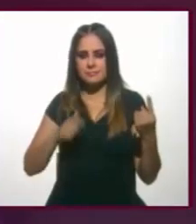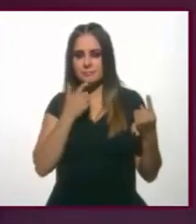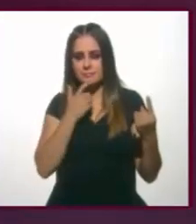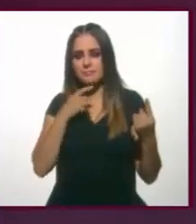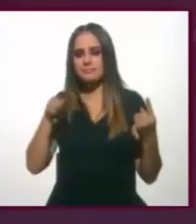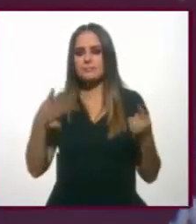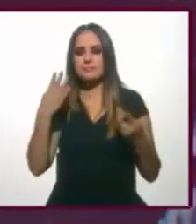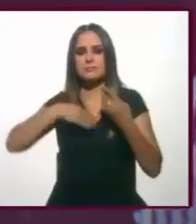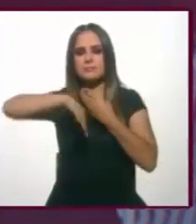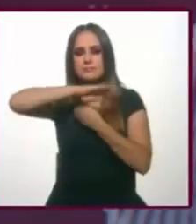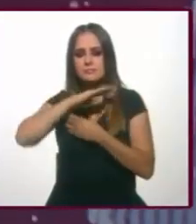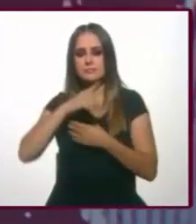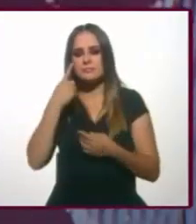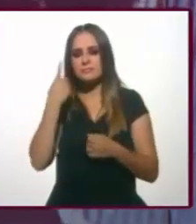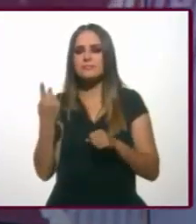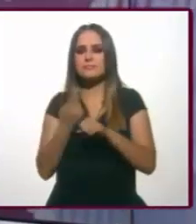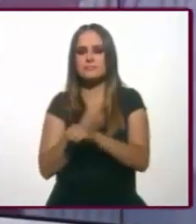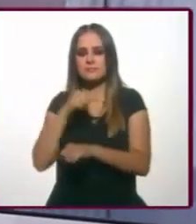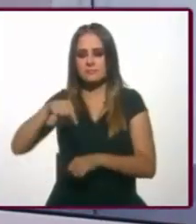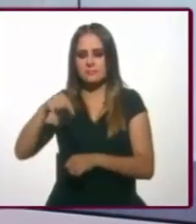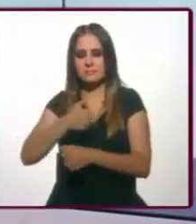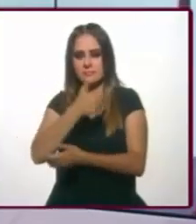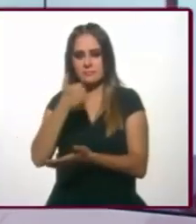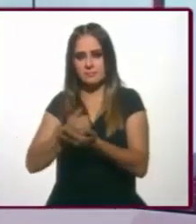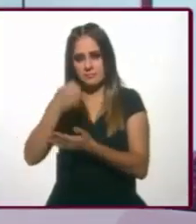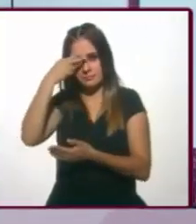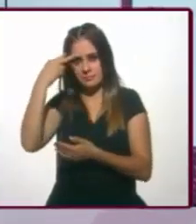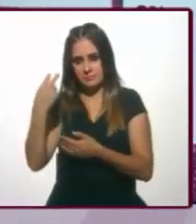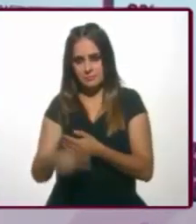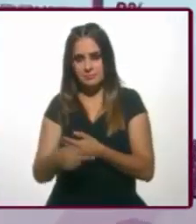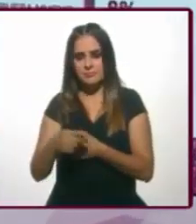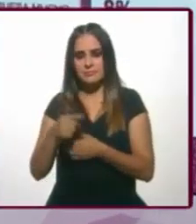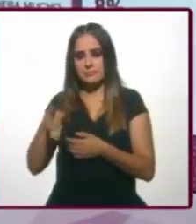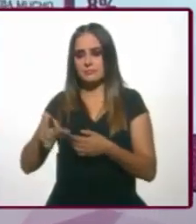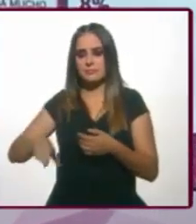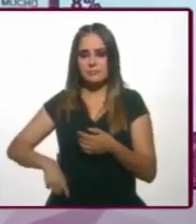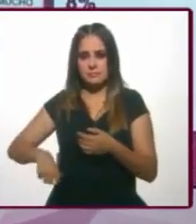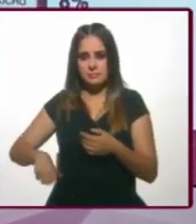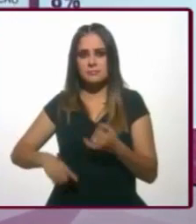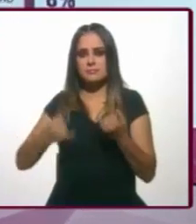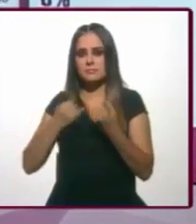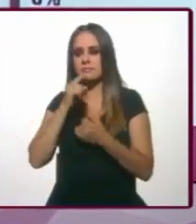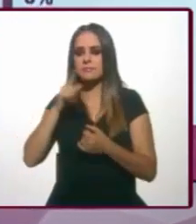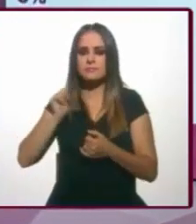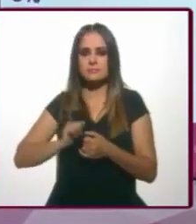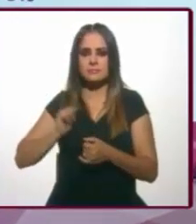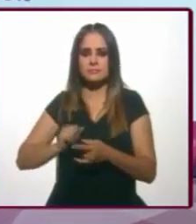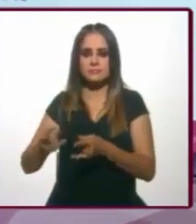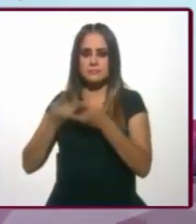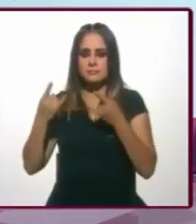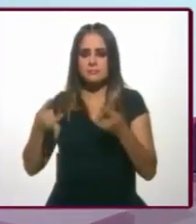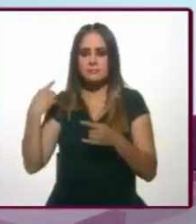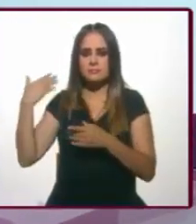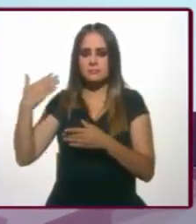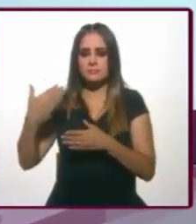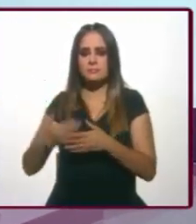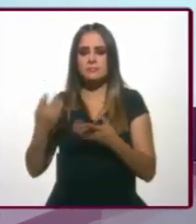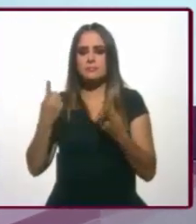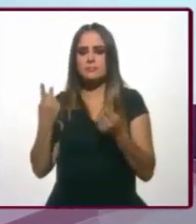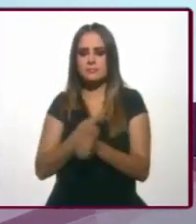comparado con lo que está pasando en lo local, no solamente en términos de niveles de gobierno, sino en el histórico, que son los datos que te voy a mostrar.